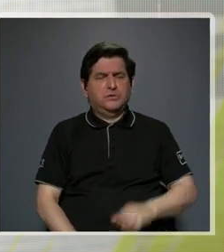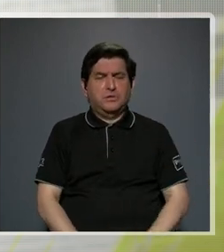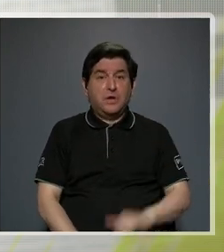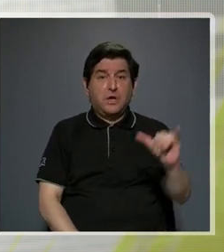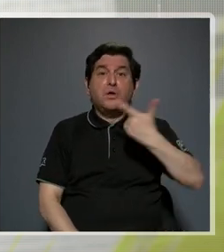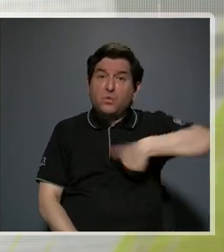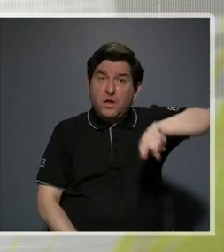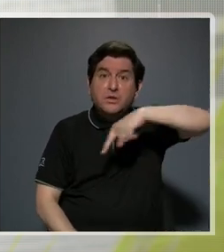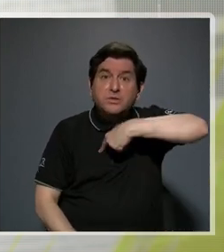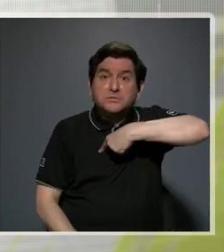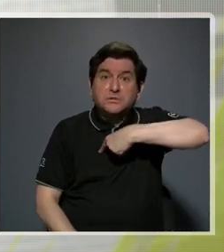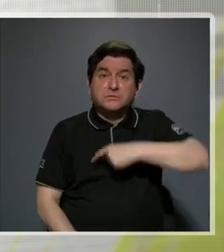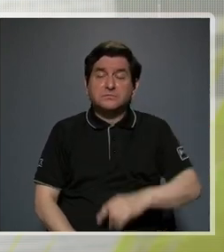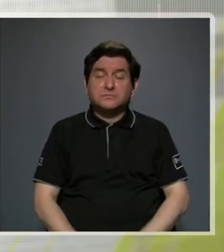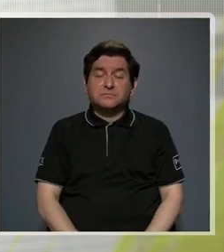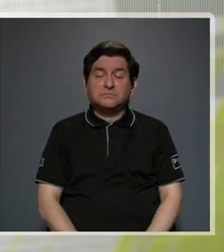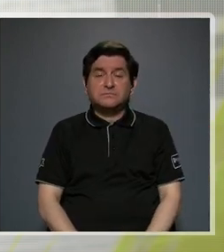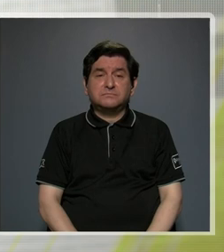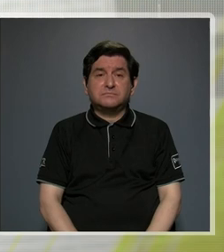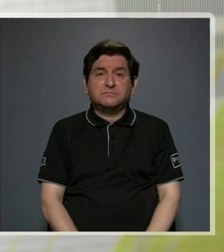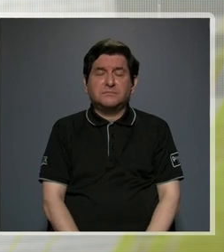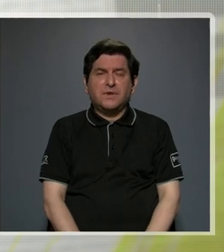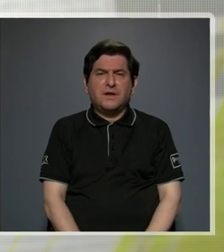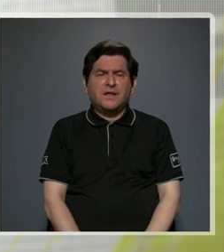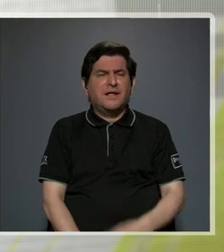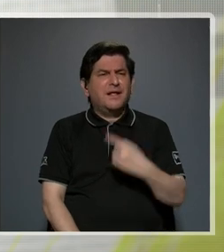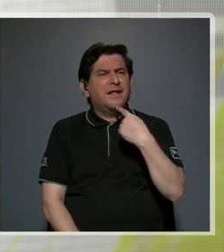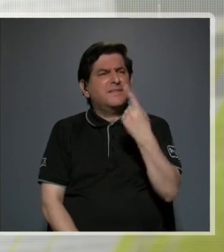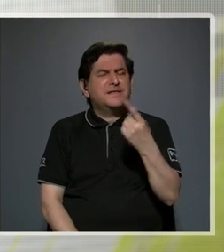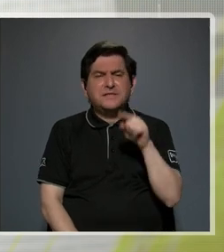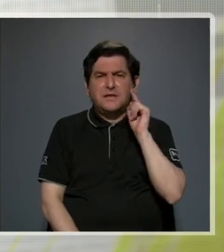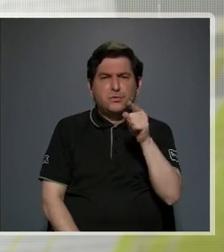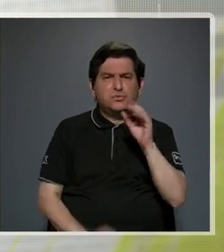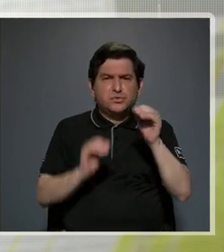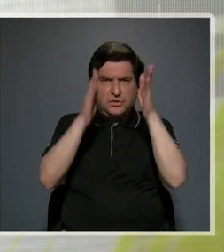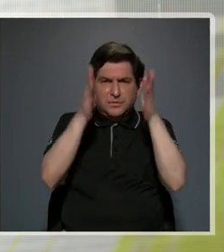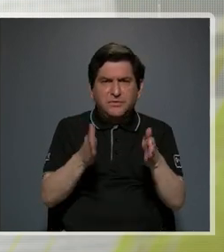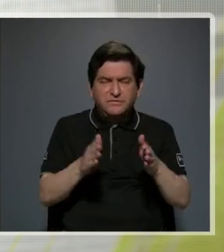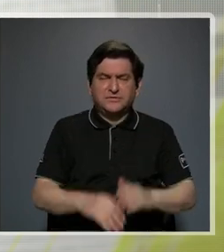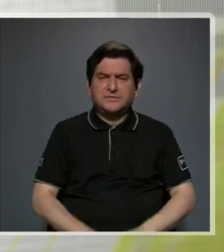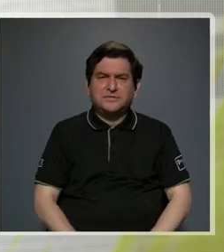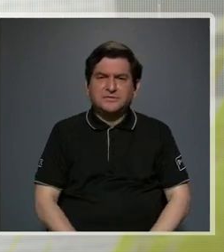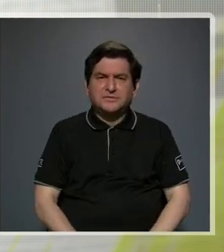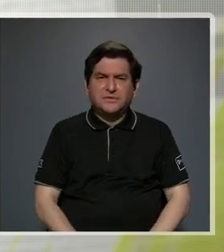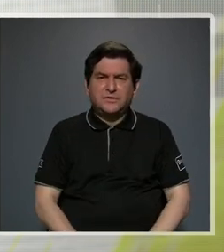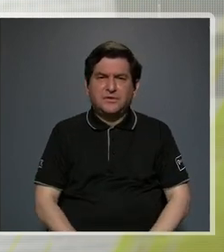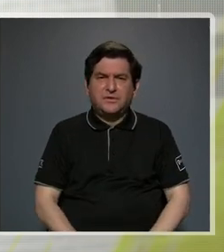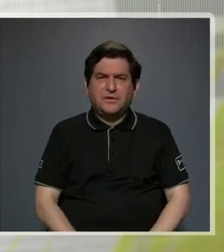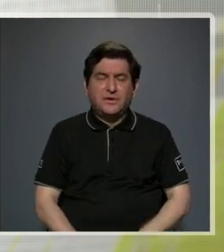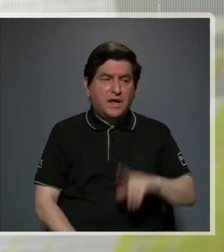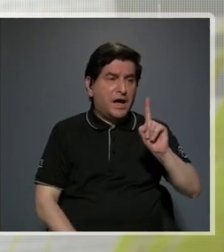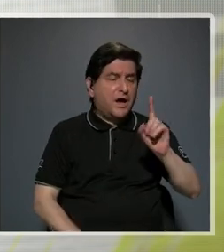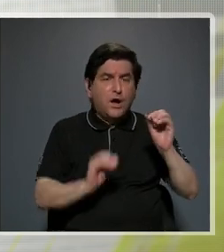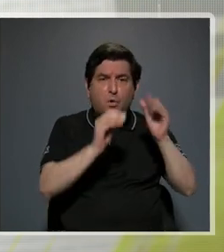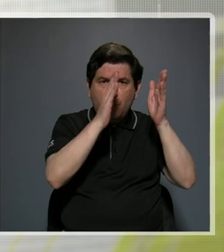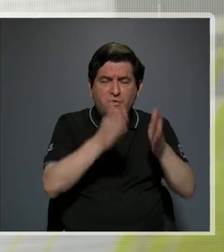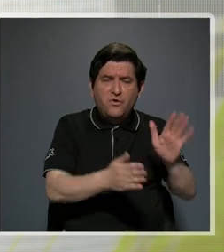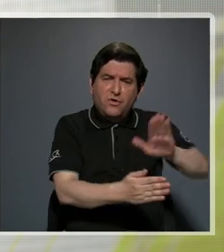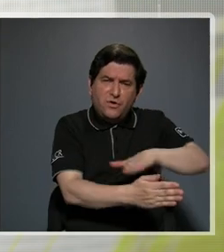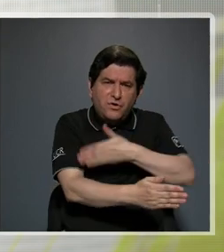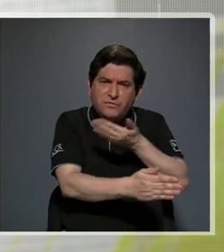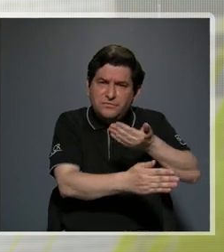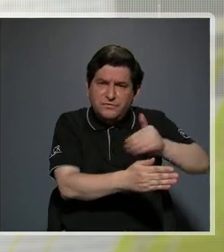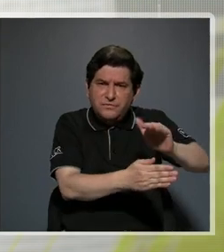igual nosotros también tenemos ¿verdad? ¿Qué le dice usted como maestro a un profesor de